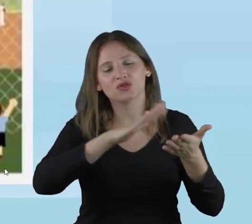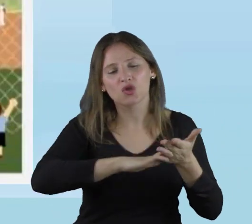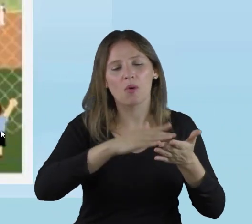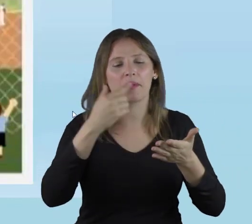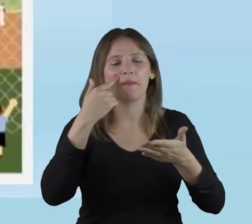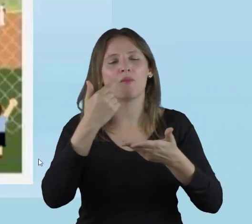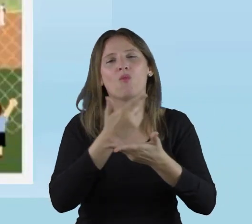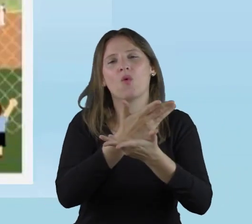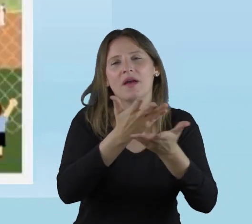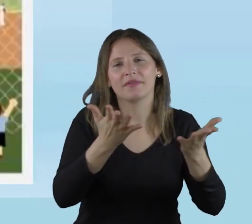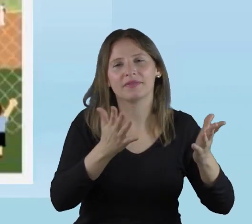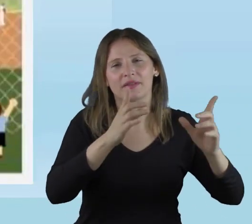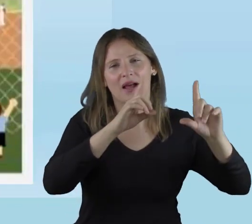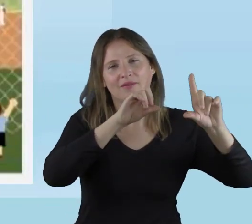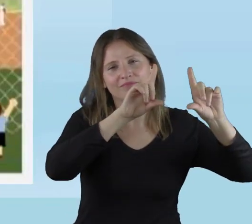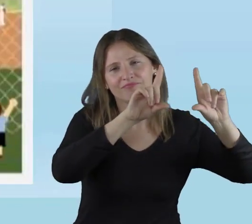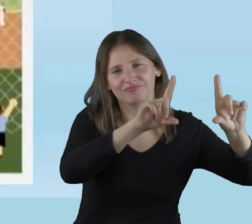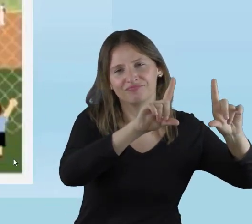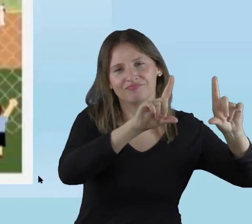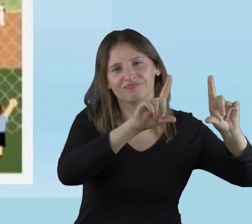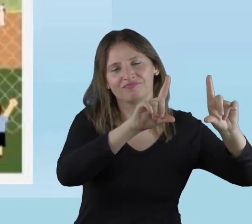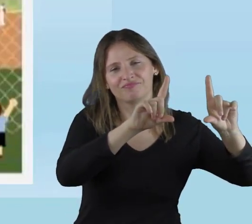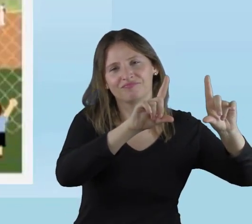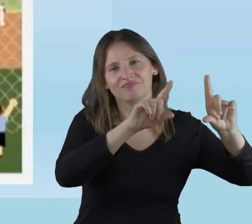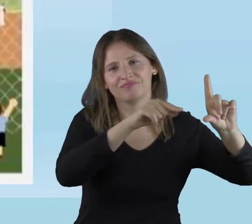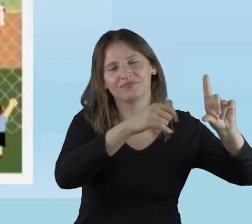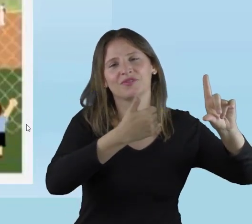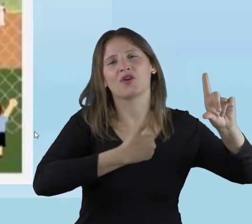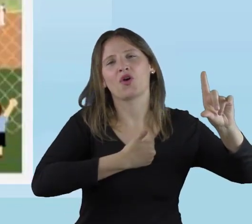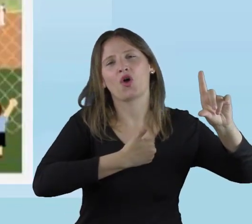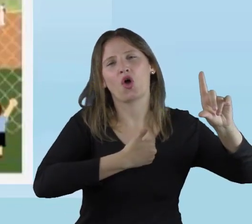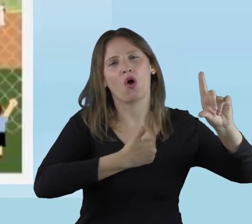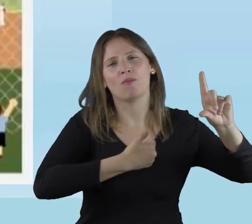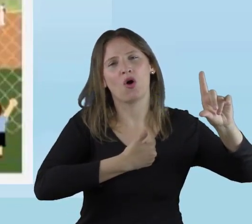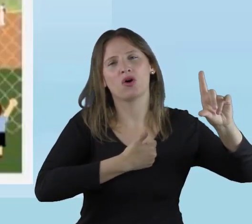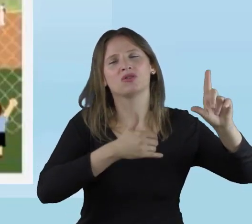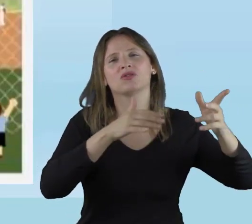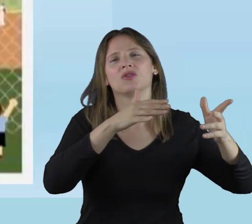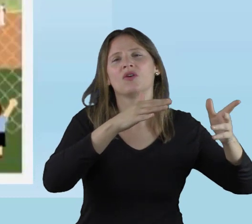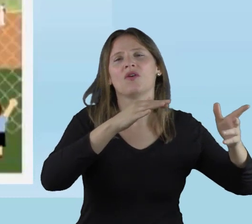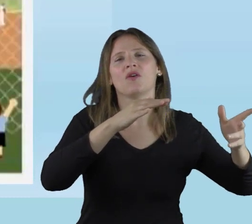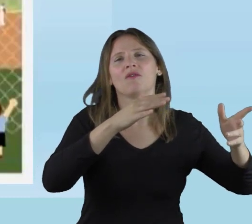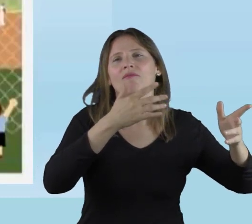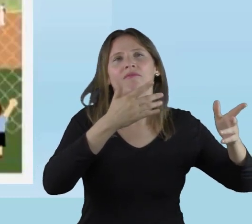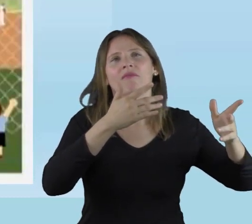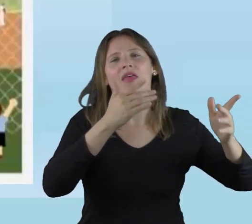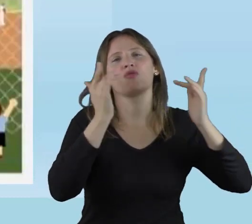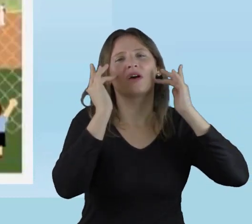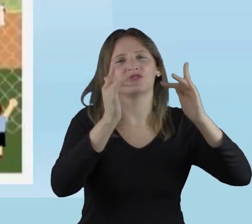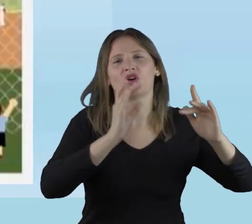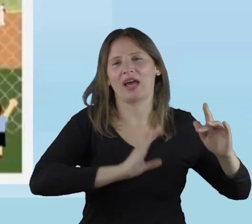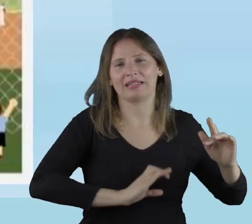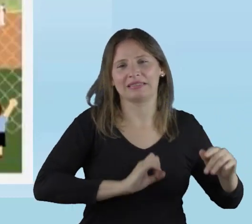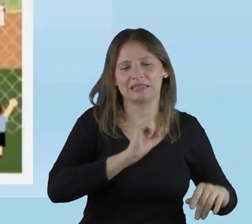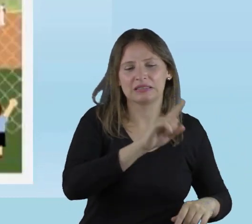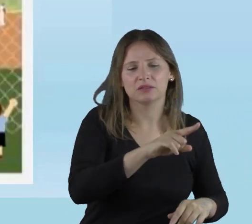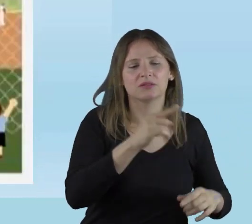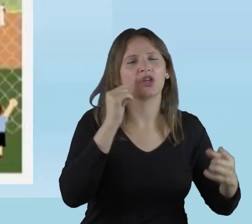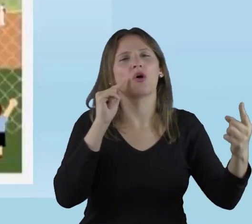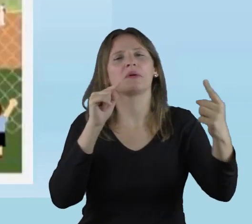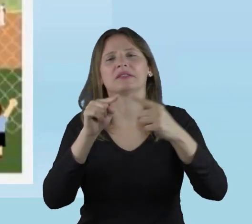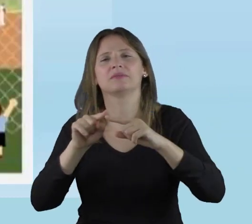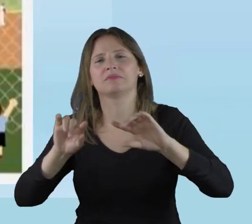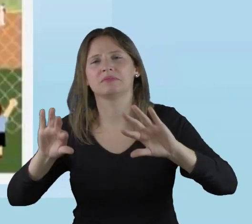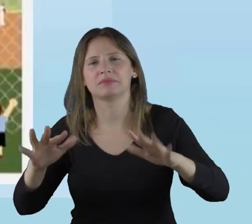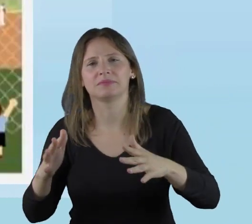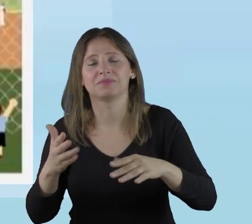donde habla o donde muestra en una imagen cómo se ha venido viviendo la